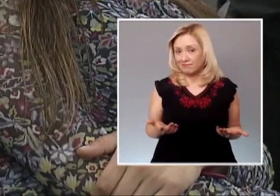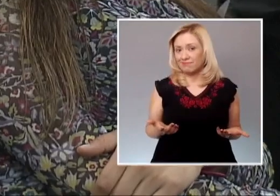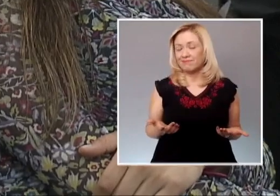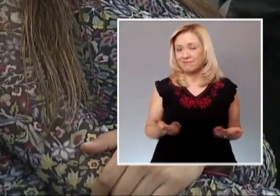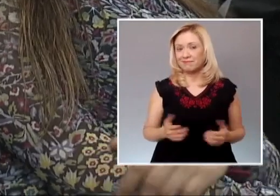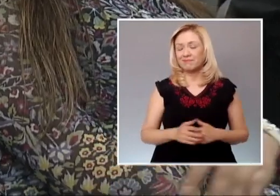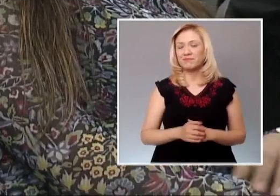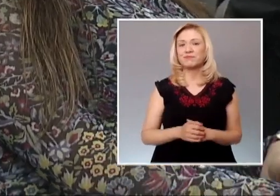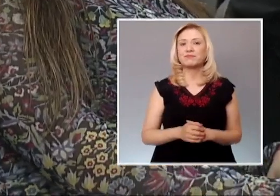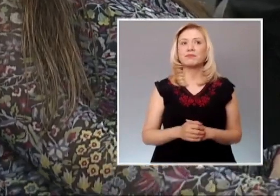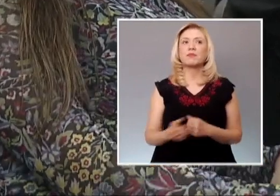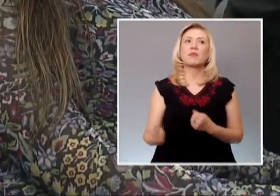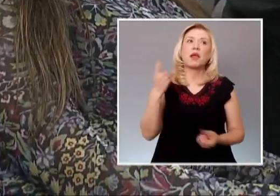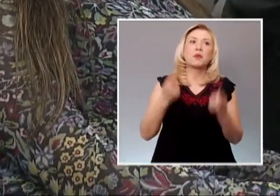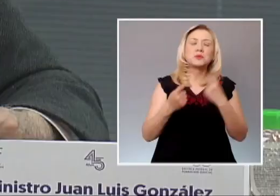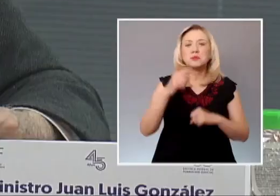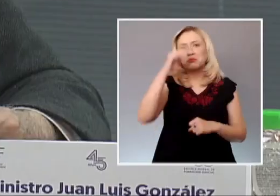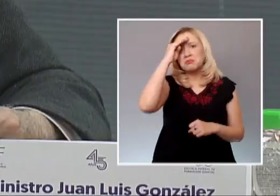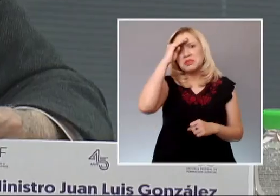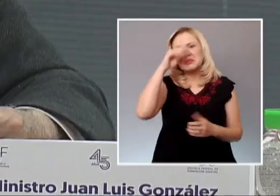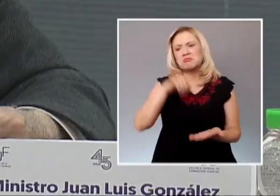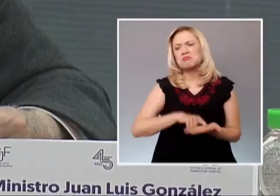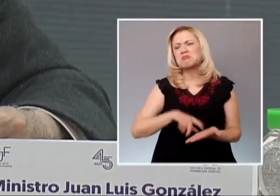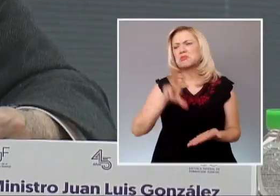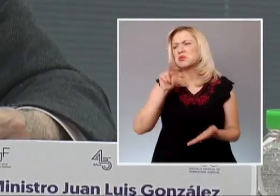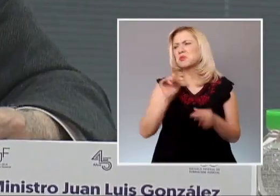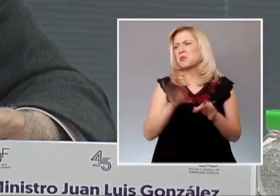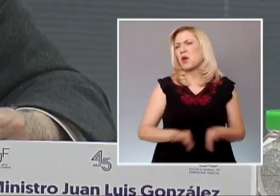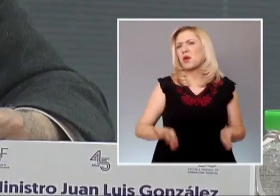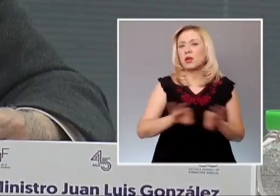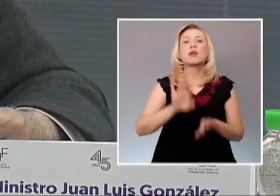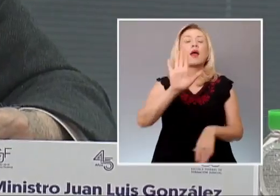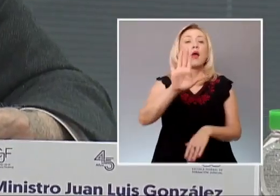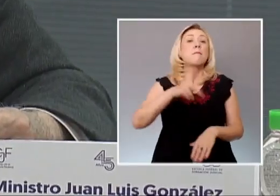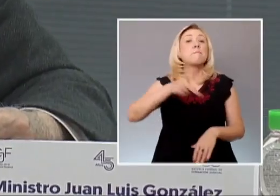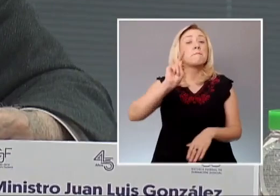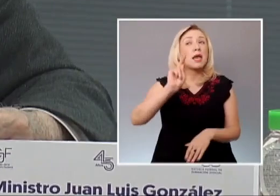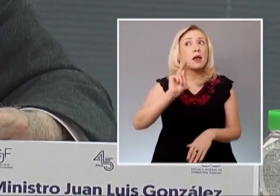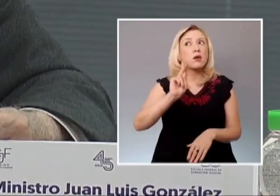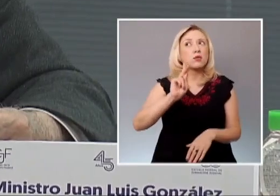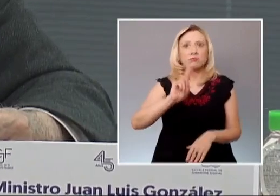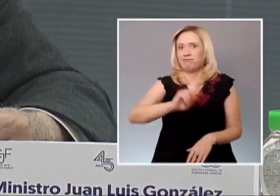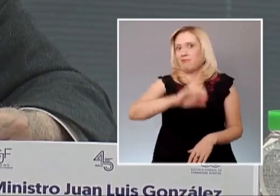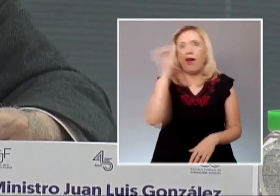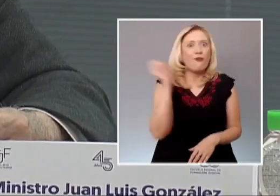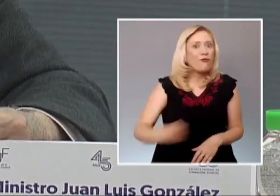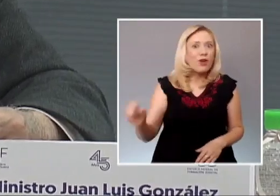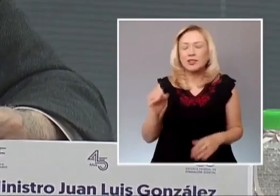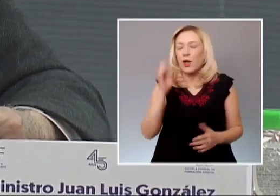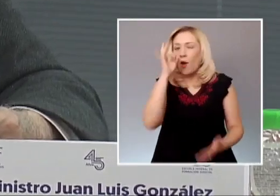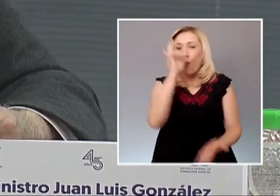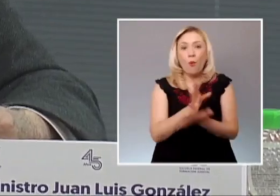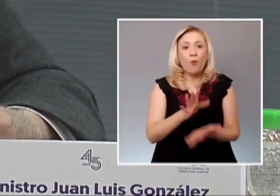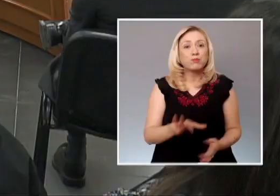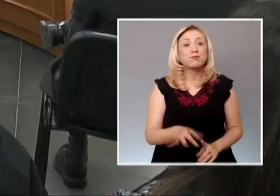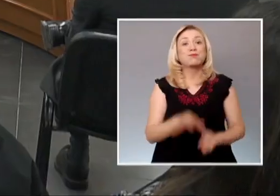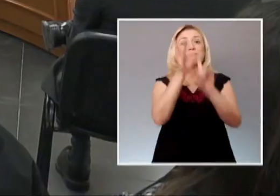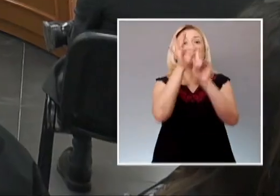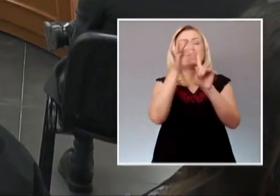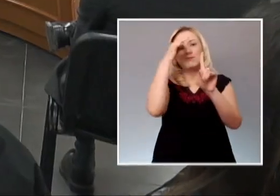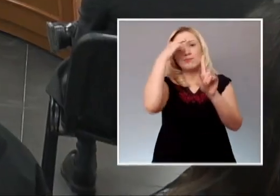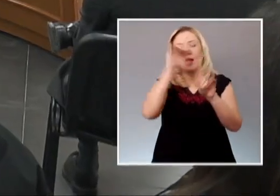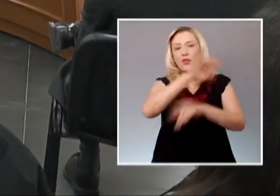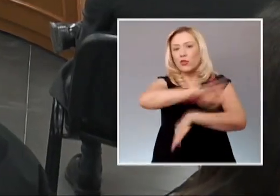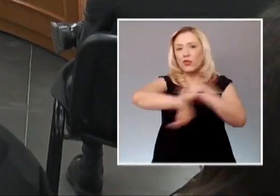metodología de adjudicación, sino de un procedimiento necesario e inclusive único que dota de coherencia a todo el sistema